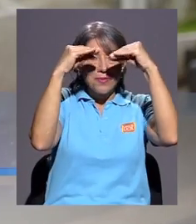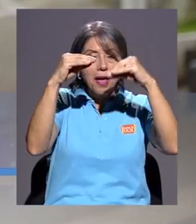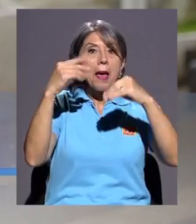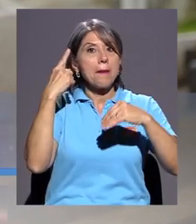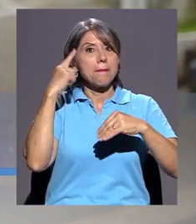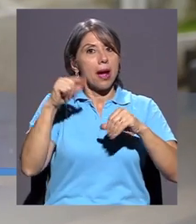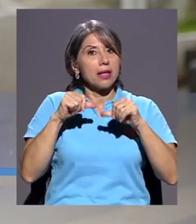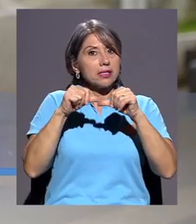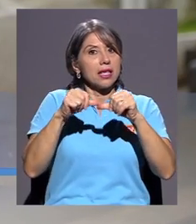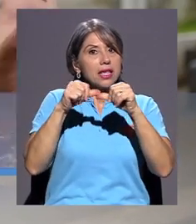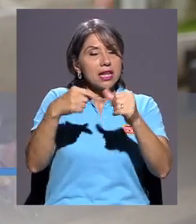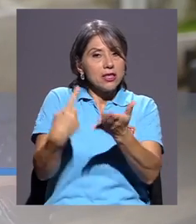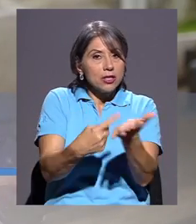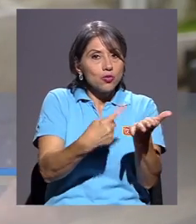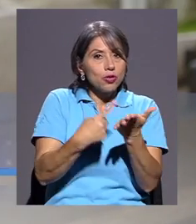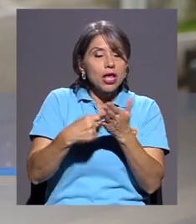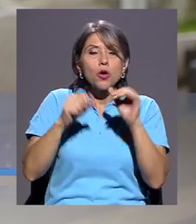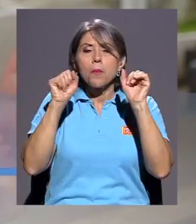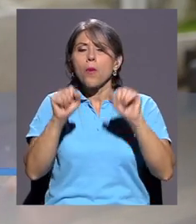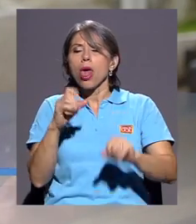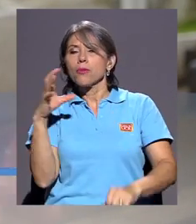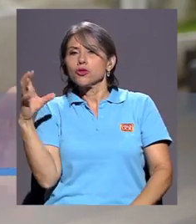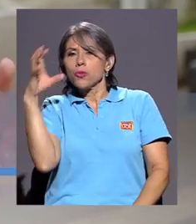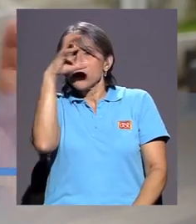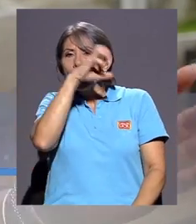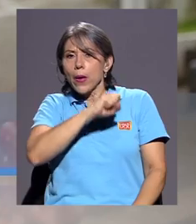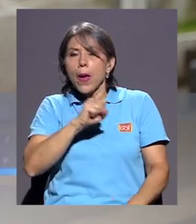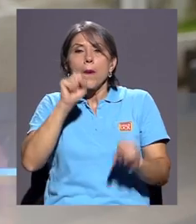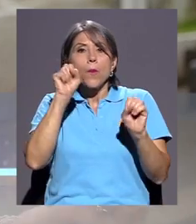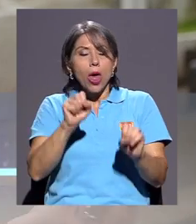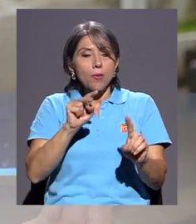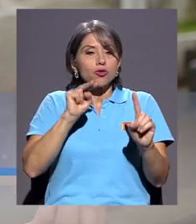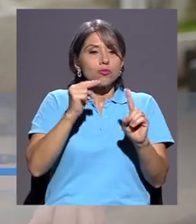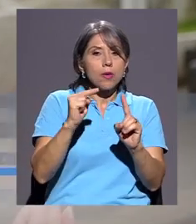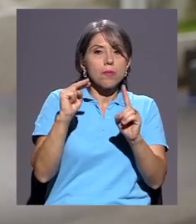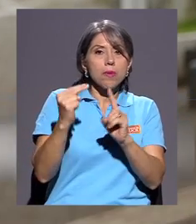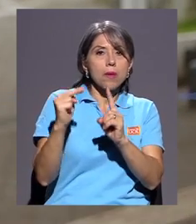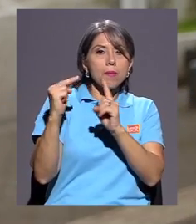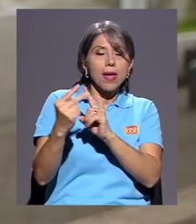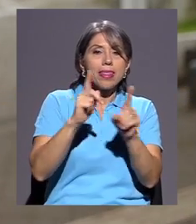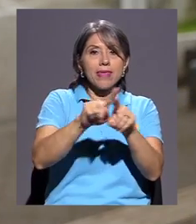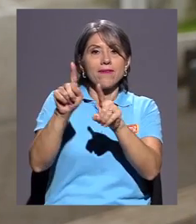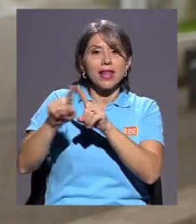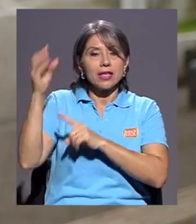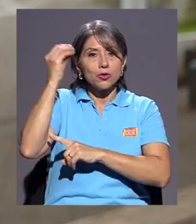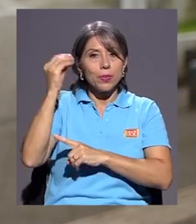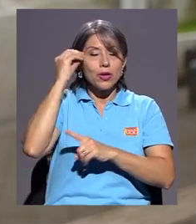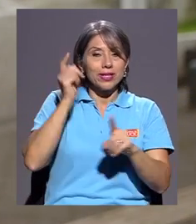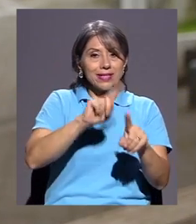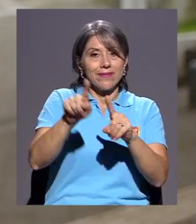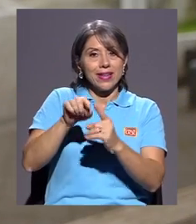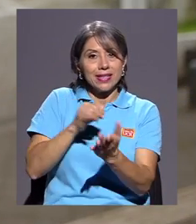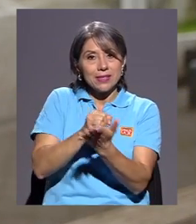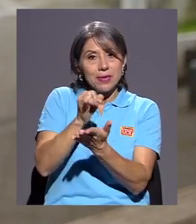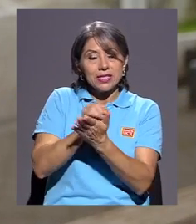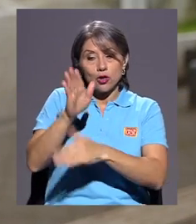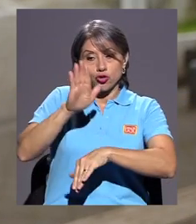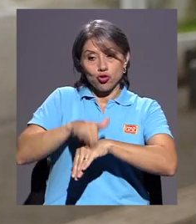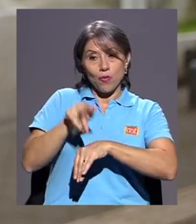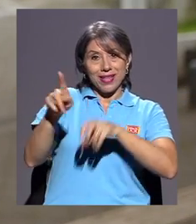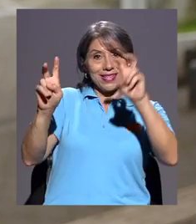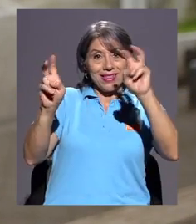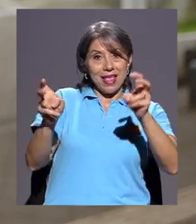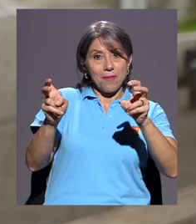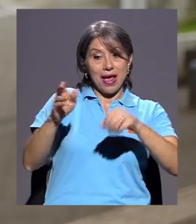discutiendo esto y tomar una fotografía y tomarnos una imagen con diferentes perspectivas, opiniones e investigaciones sobre esa